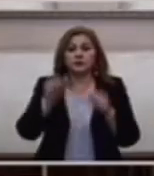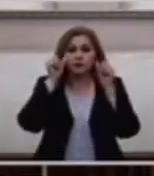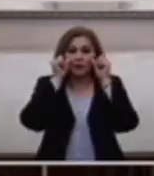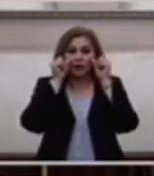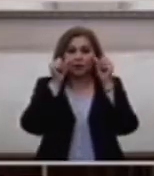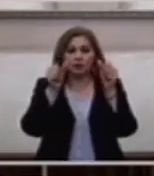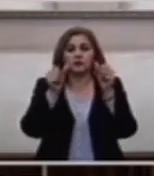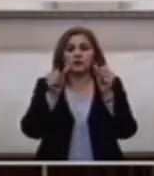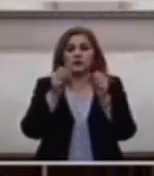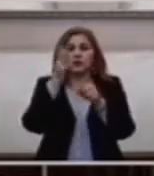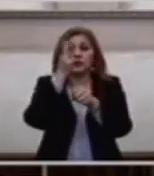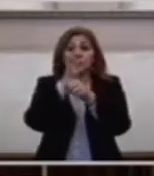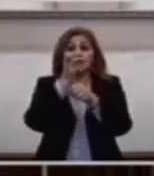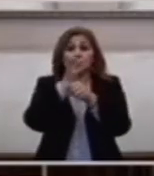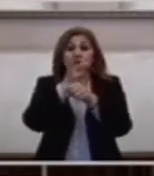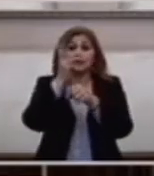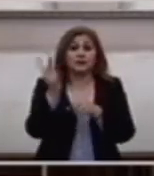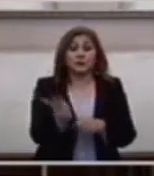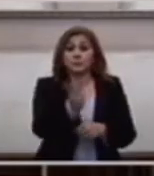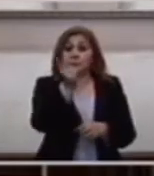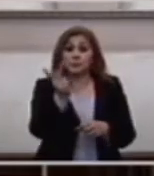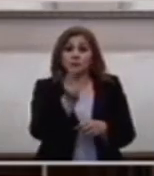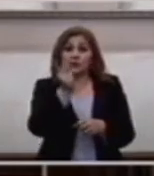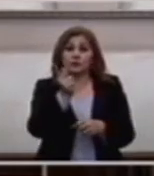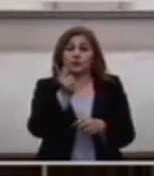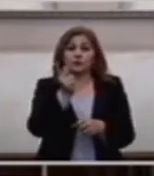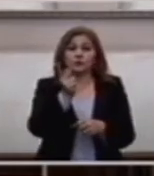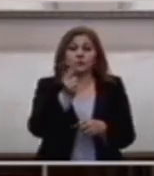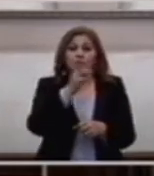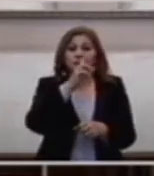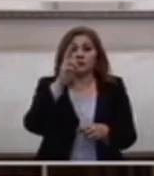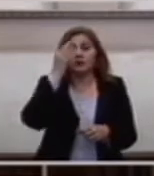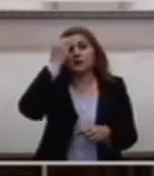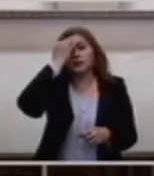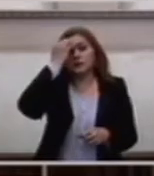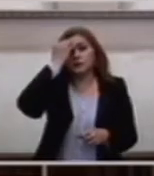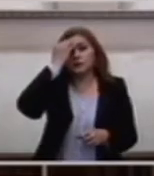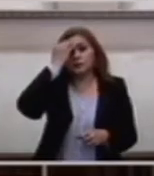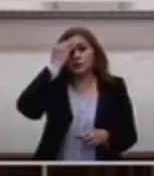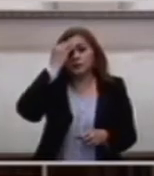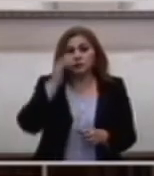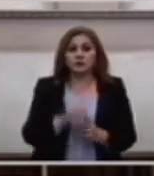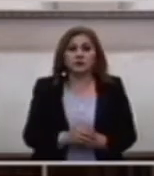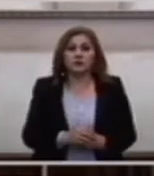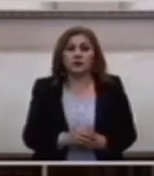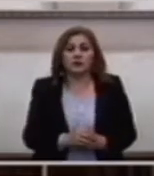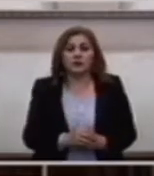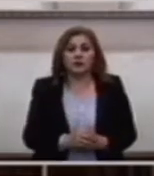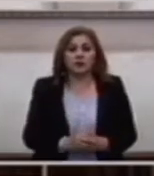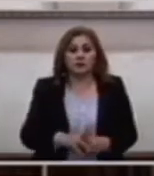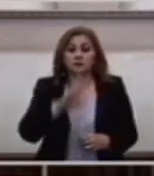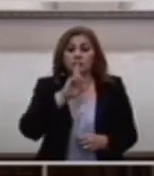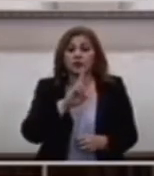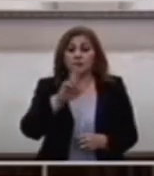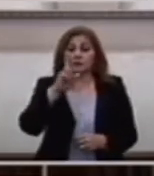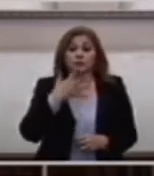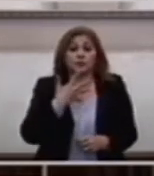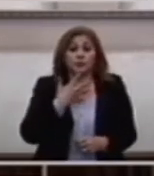La tercera Pregunta Él reconoce Que no tiene La respuesta